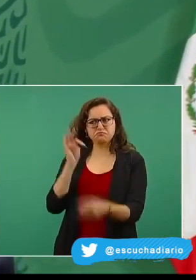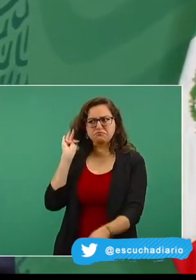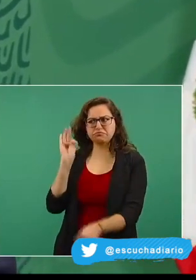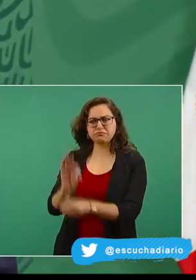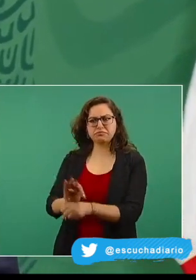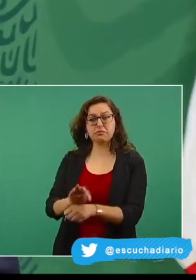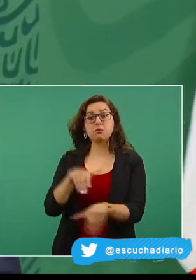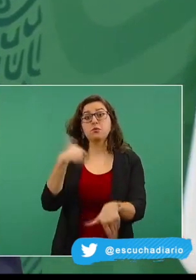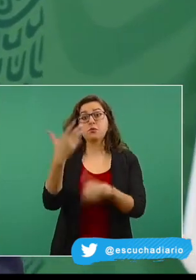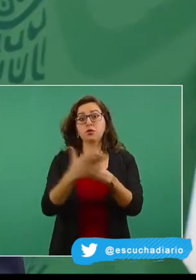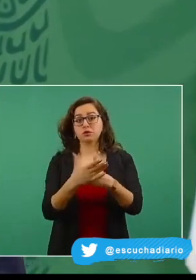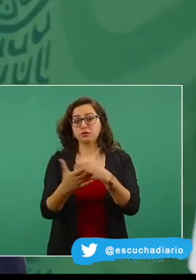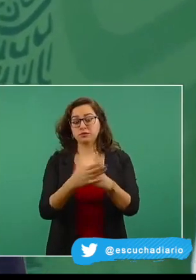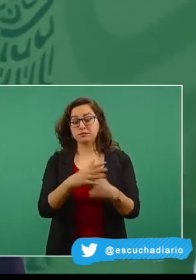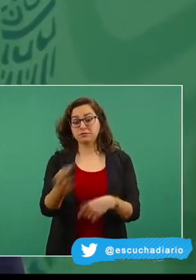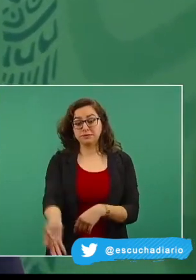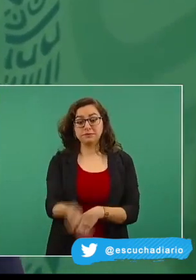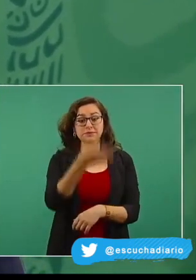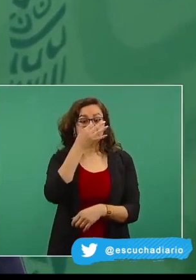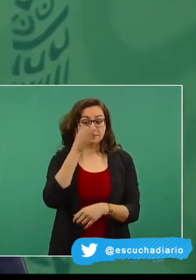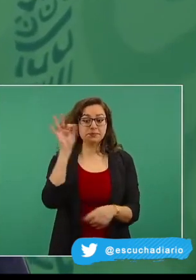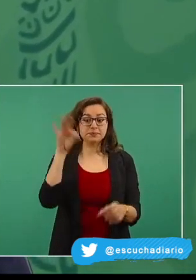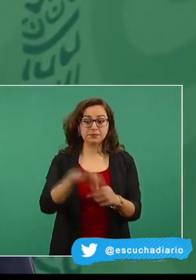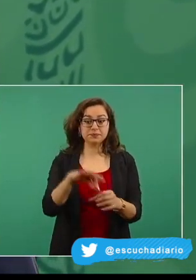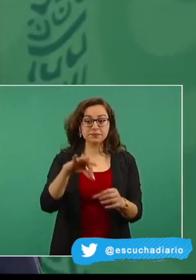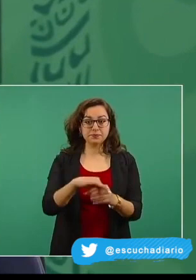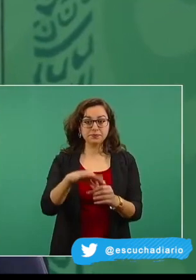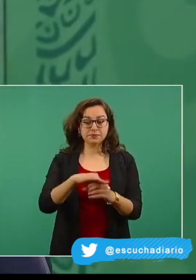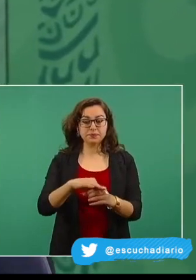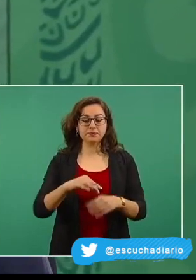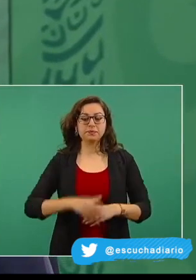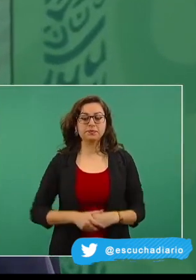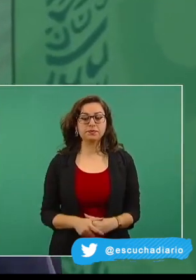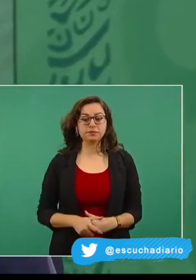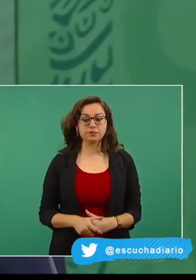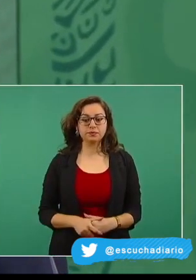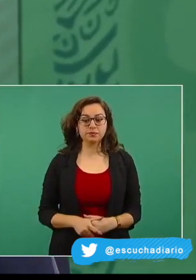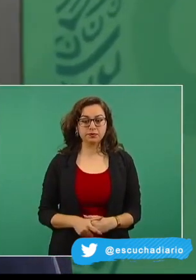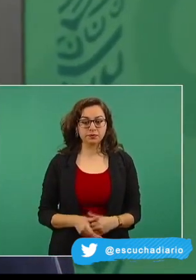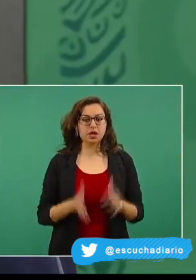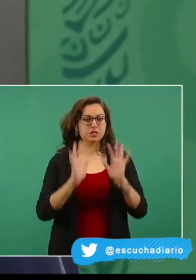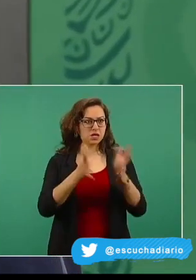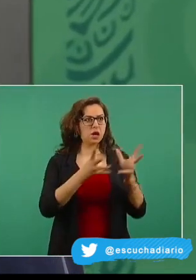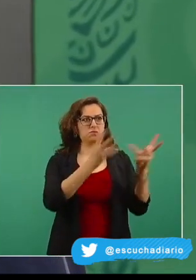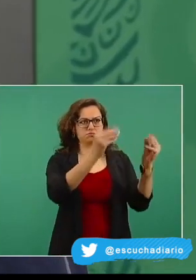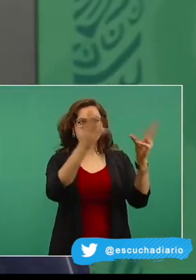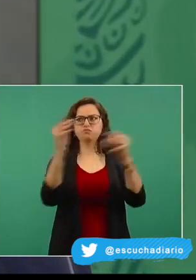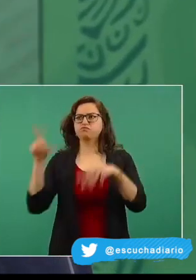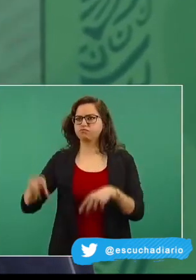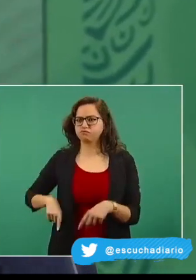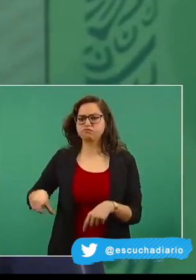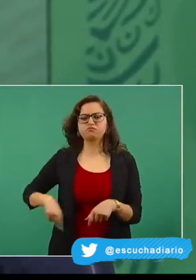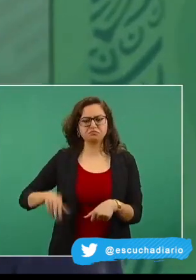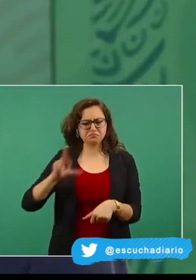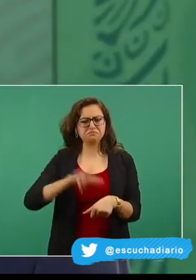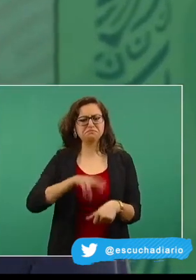elecciones para renovar la Cámara de Diputados. Esto es muy importante para su gobierno y la democracia del país.